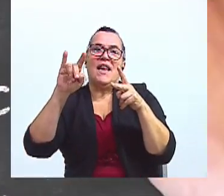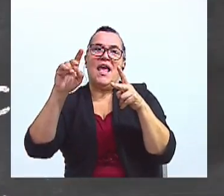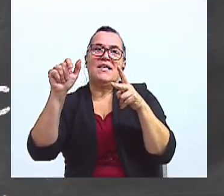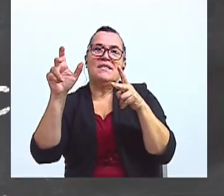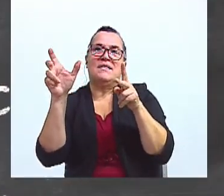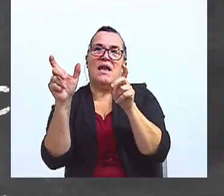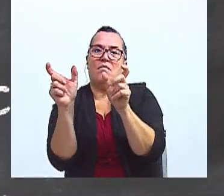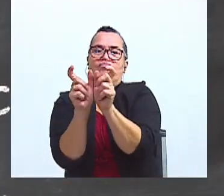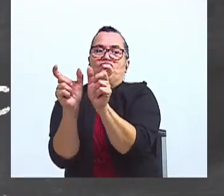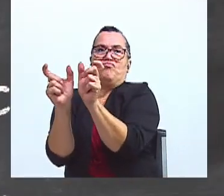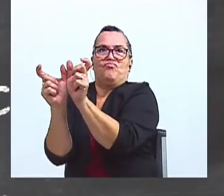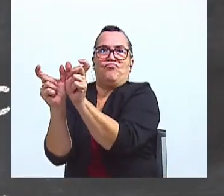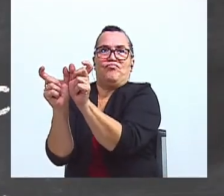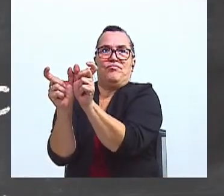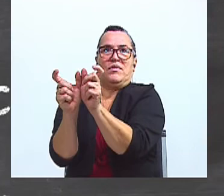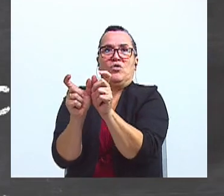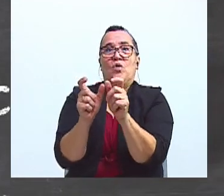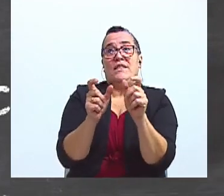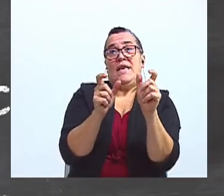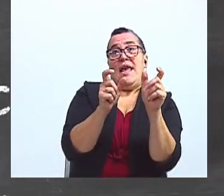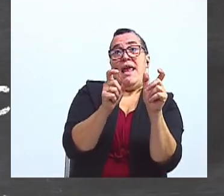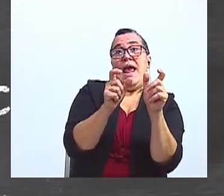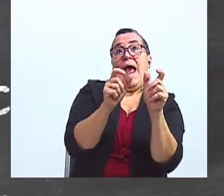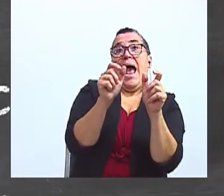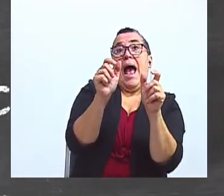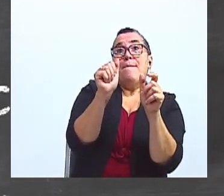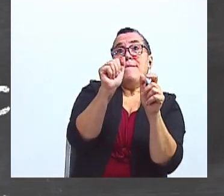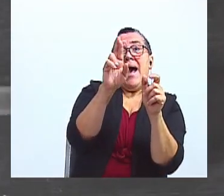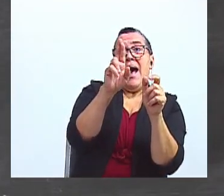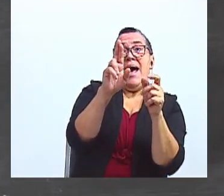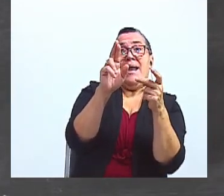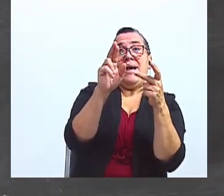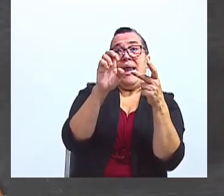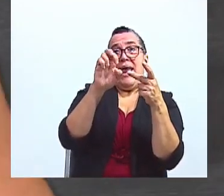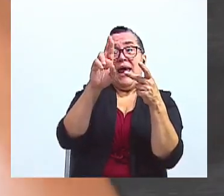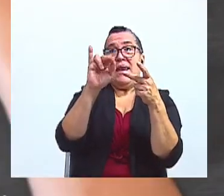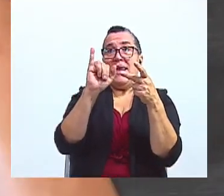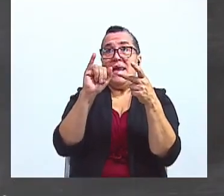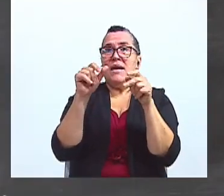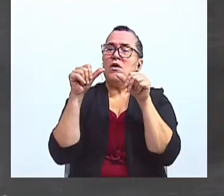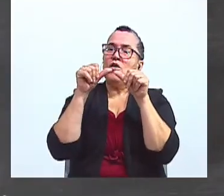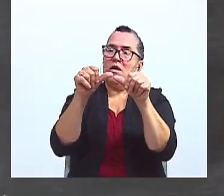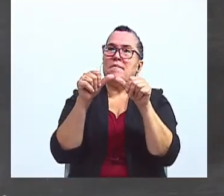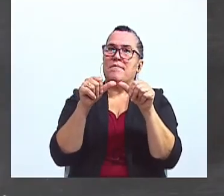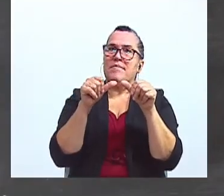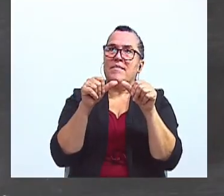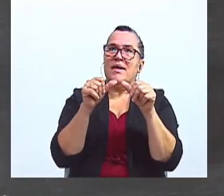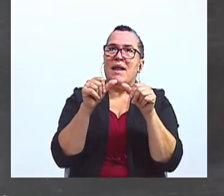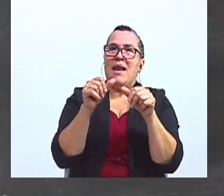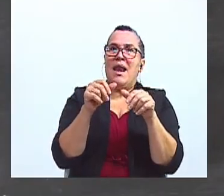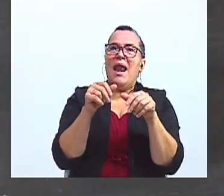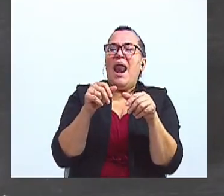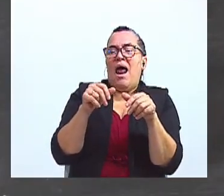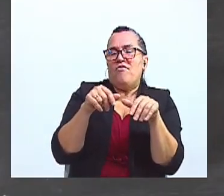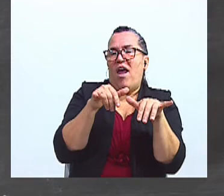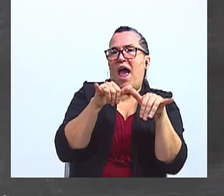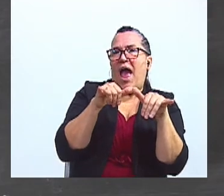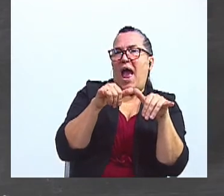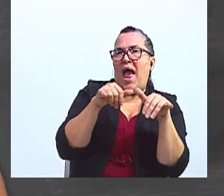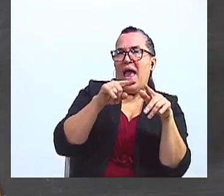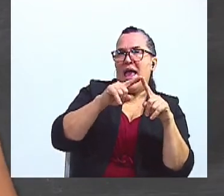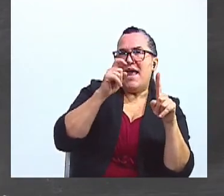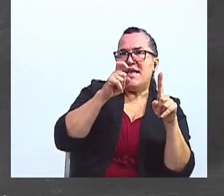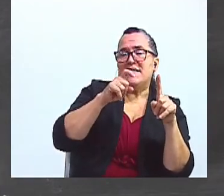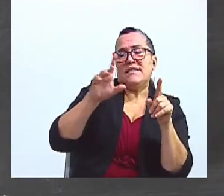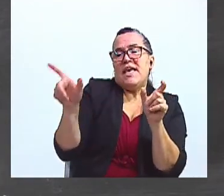en infinitivo, ar, el, ir. Para formar un nuevo verbo, mantenemos la raíz y agregamos una